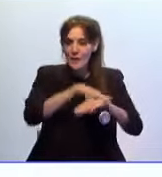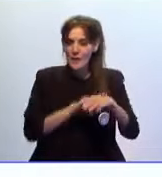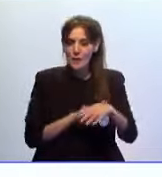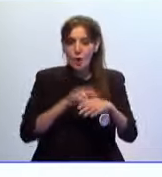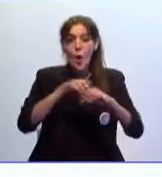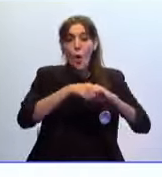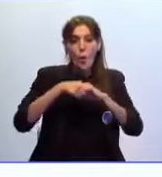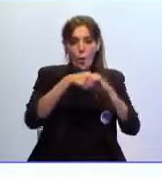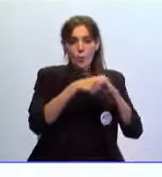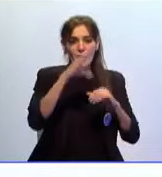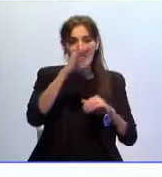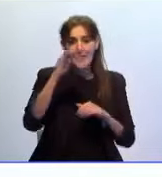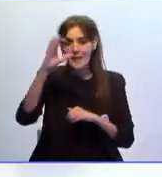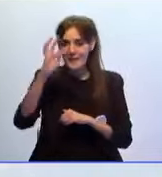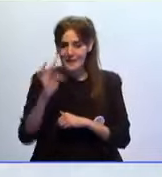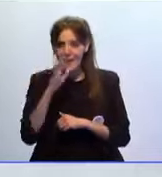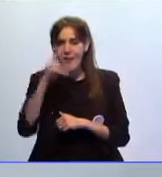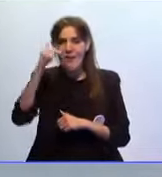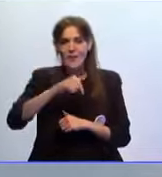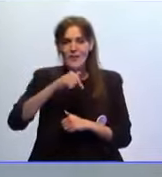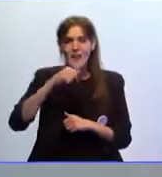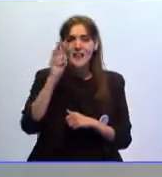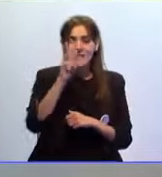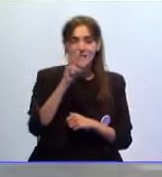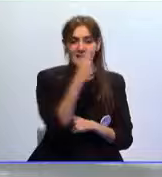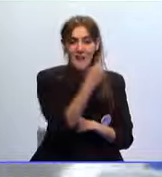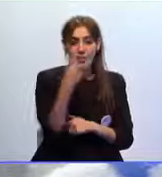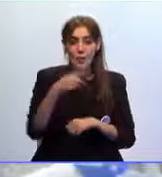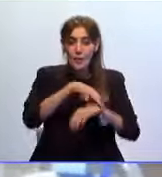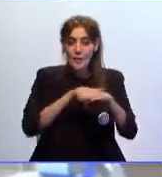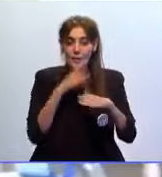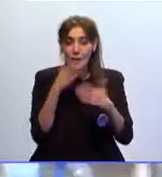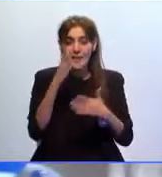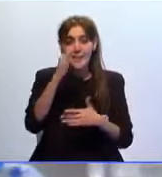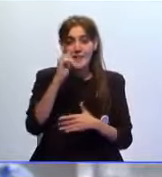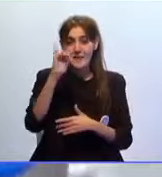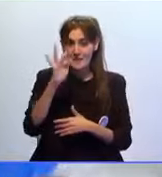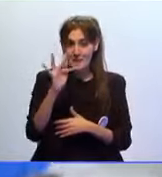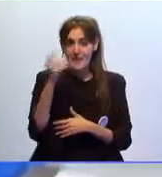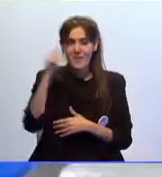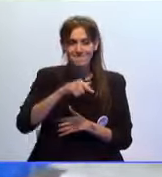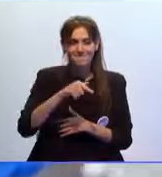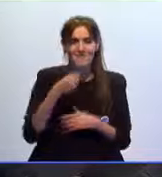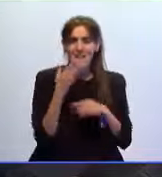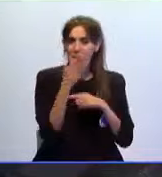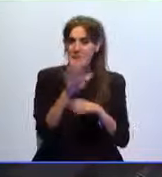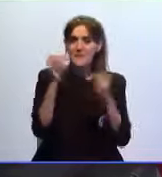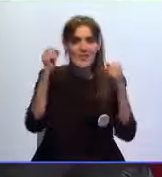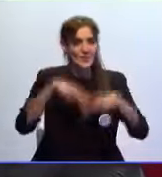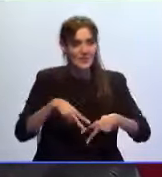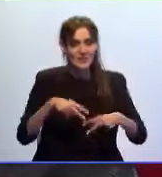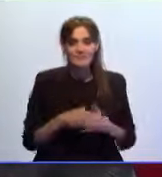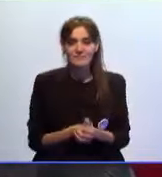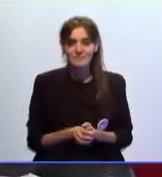UGT y CGT han logrado tres cada uno, mientras que CESIF se ha quedado sin representación.